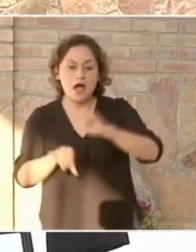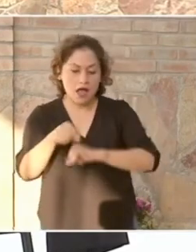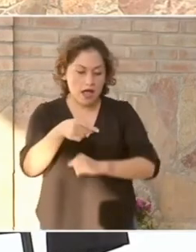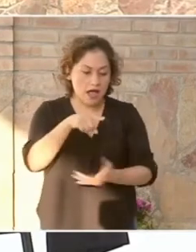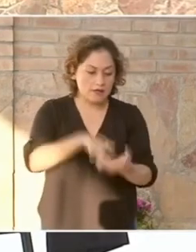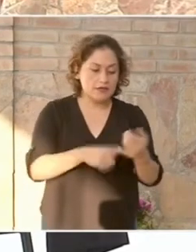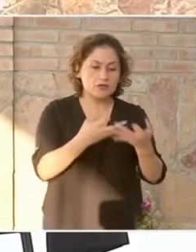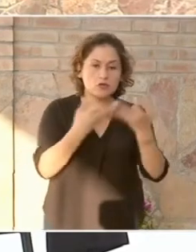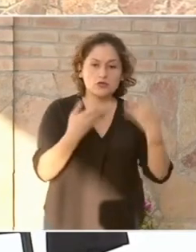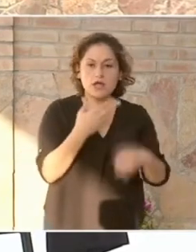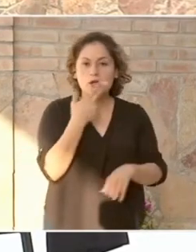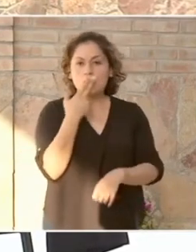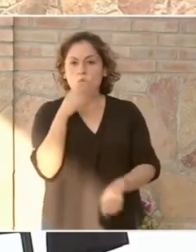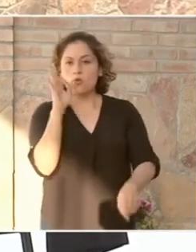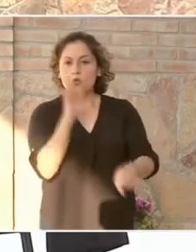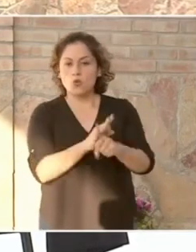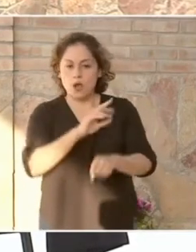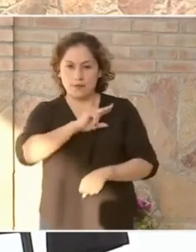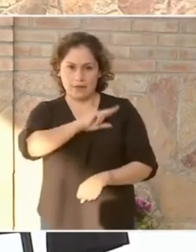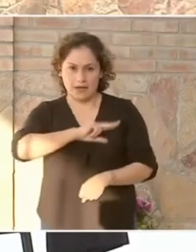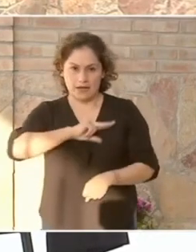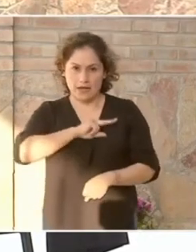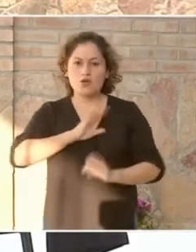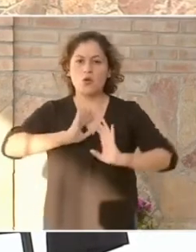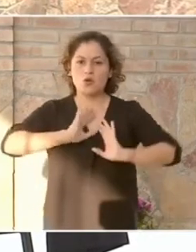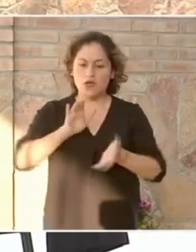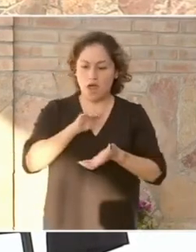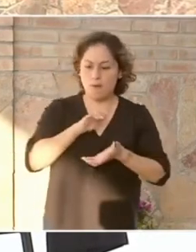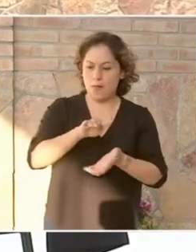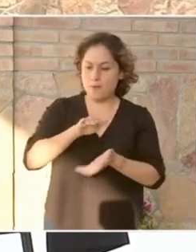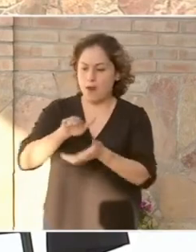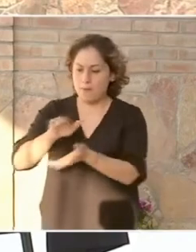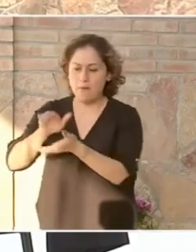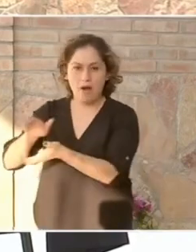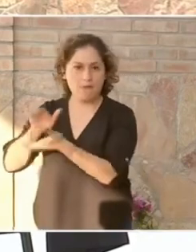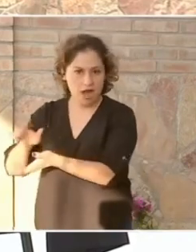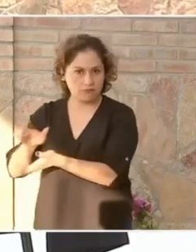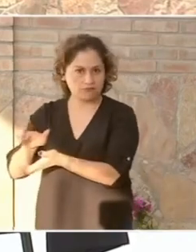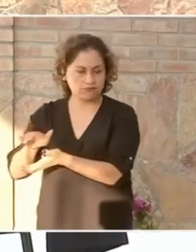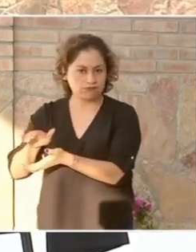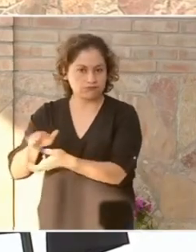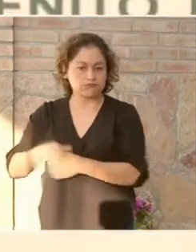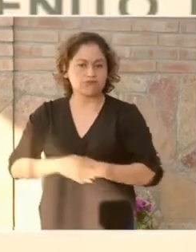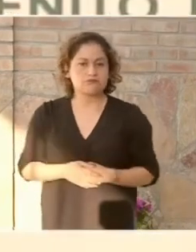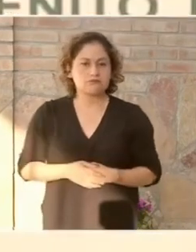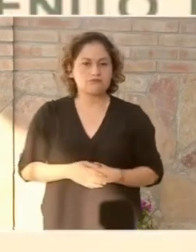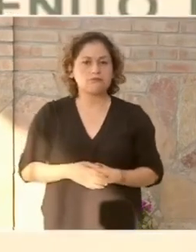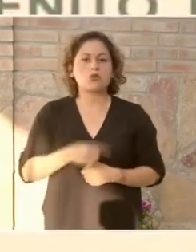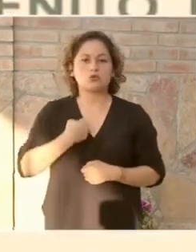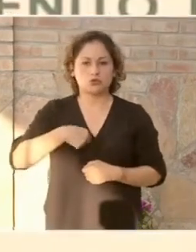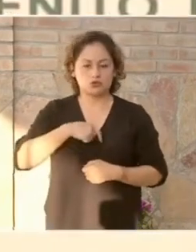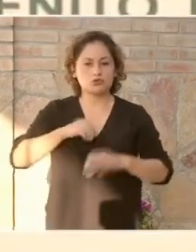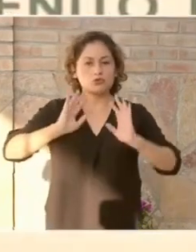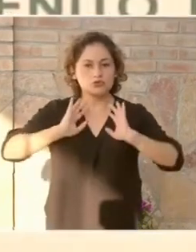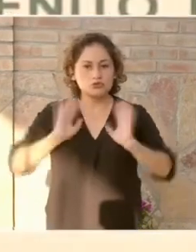productores de este estado. Ahora, vamos a empezar